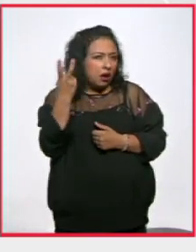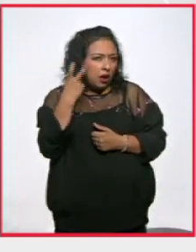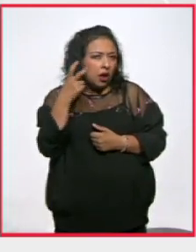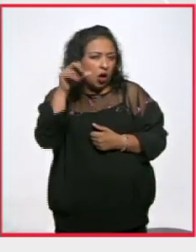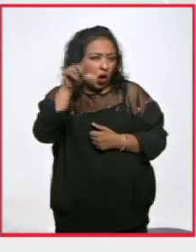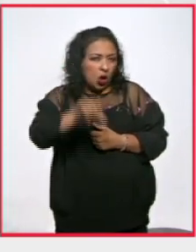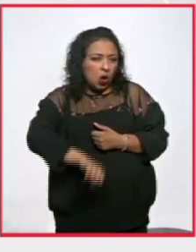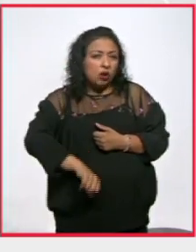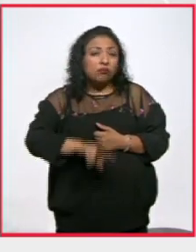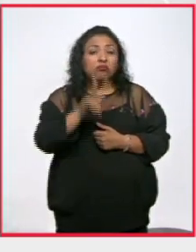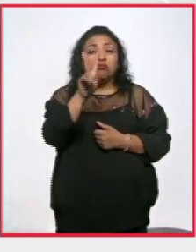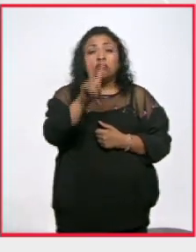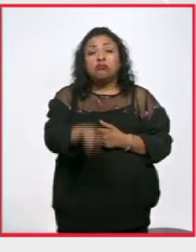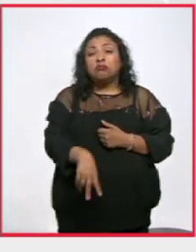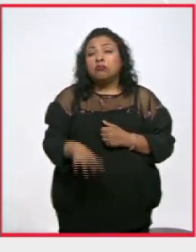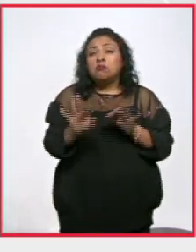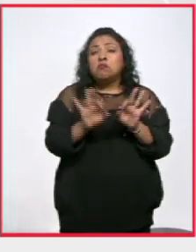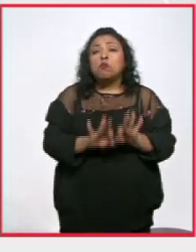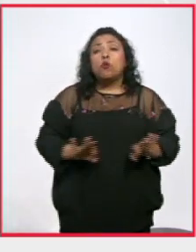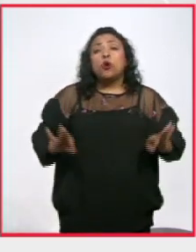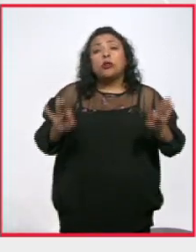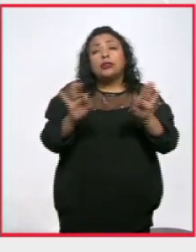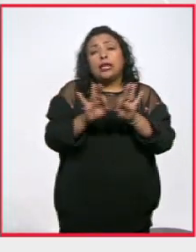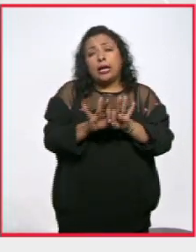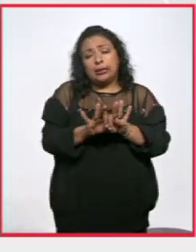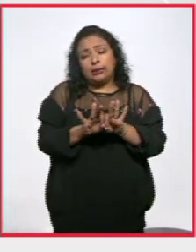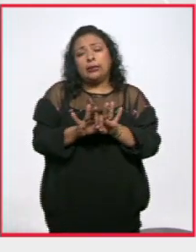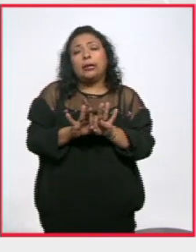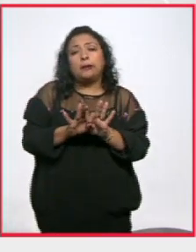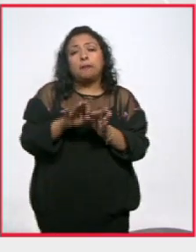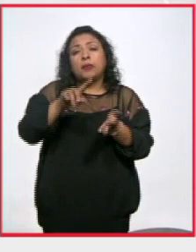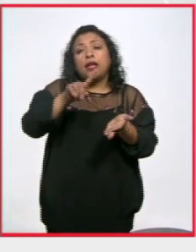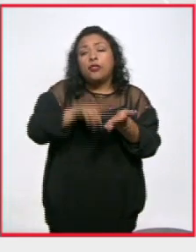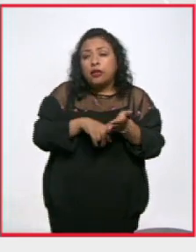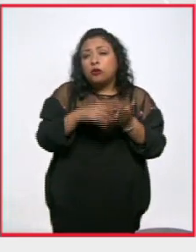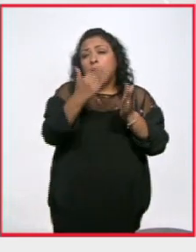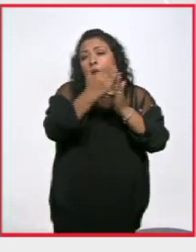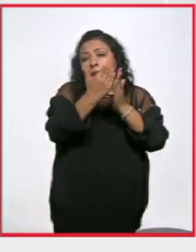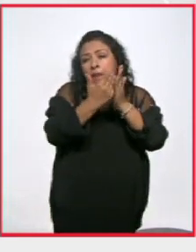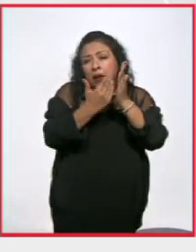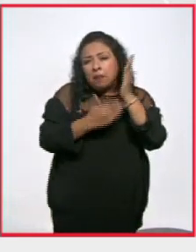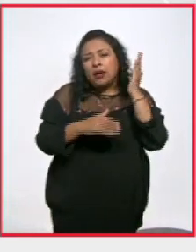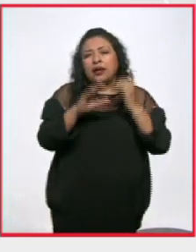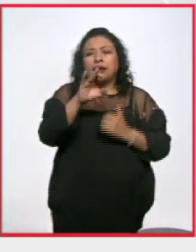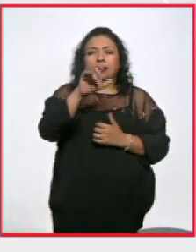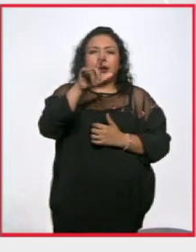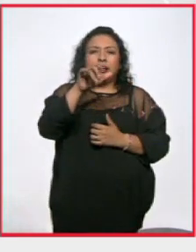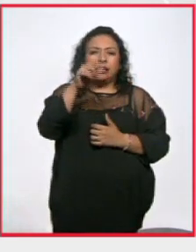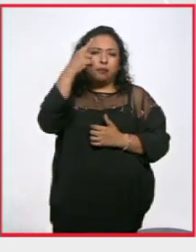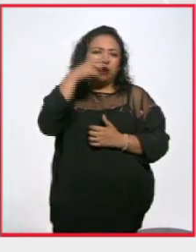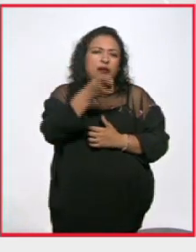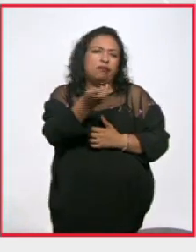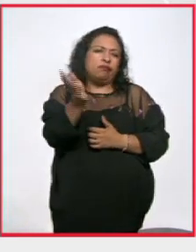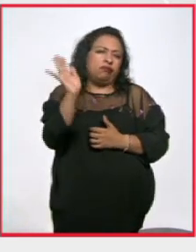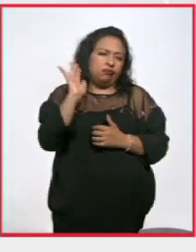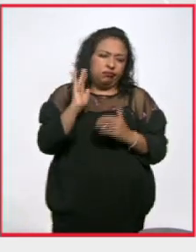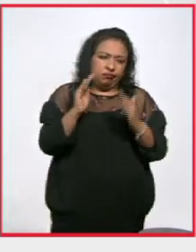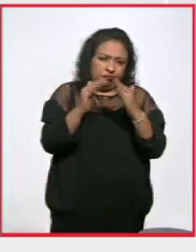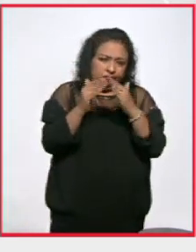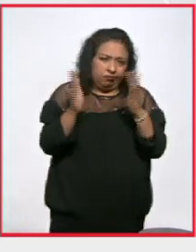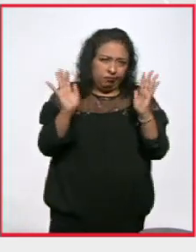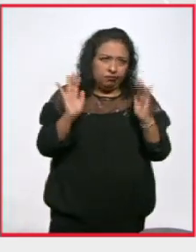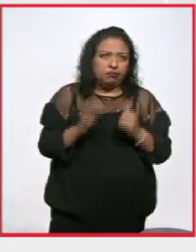ahora pues es uno de los elementos fundamentales o dentro del repertorio clásico para cualquier casa